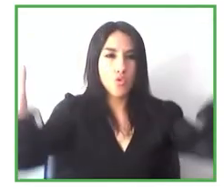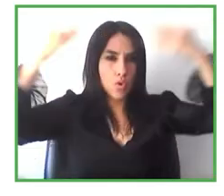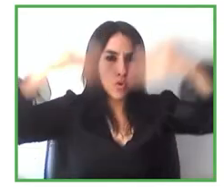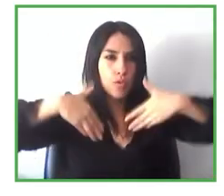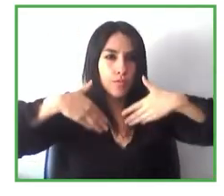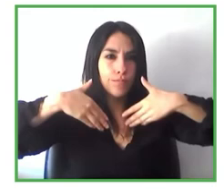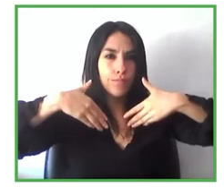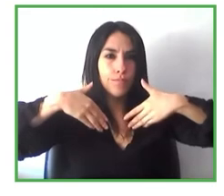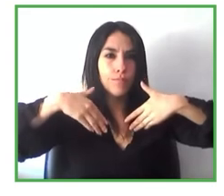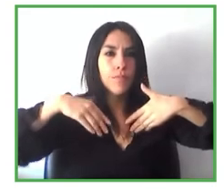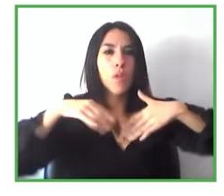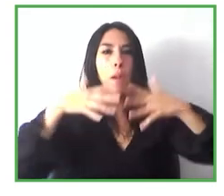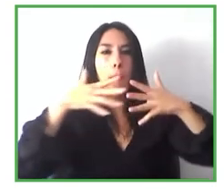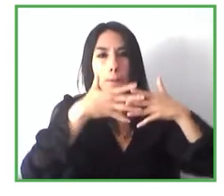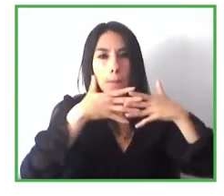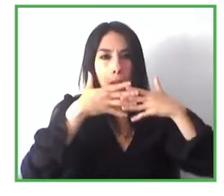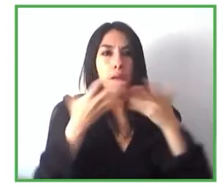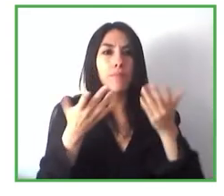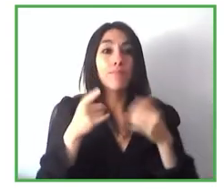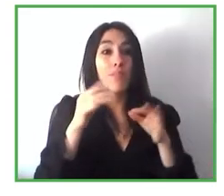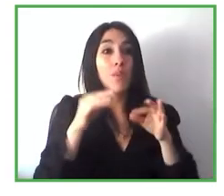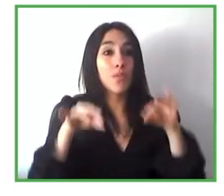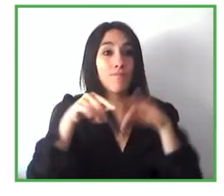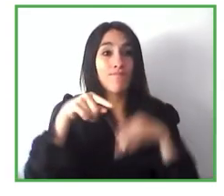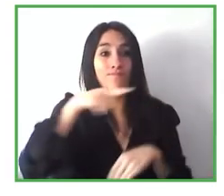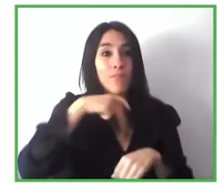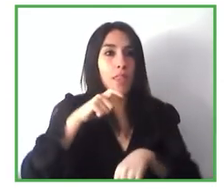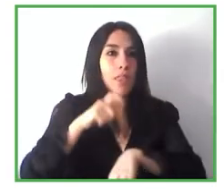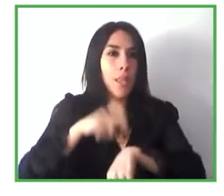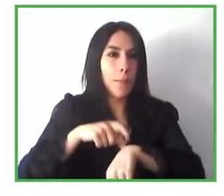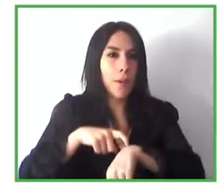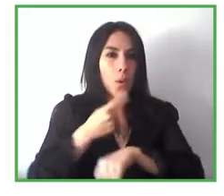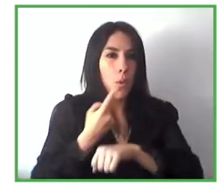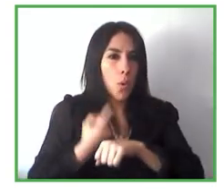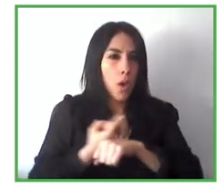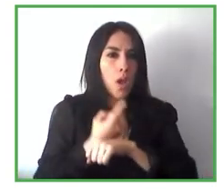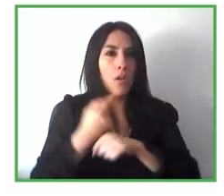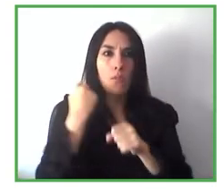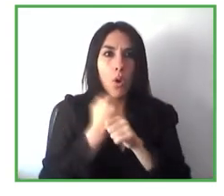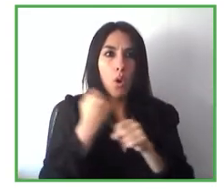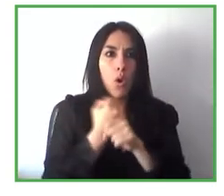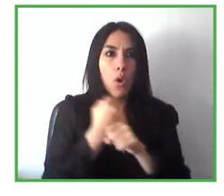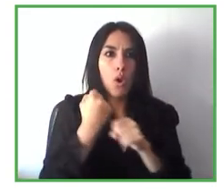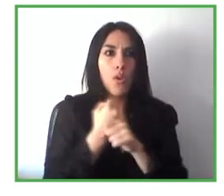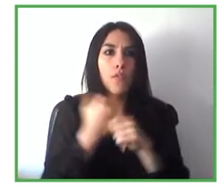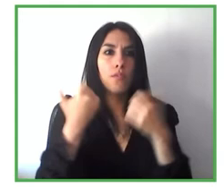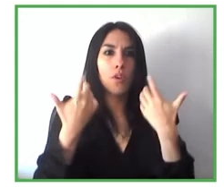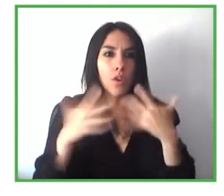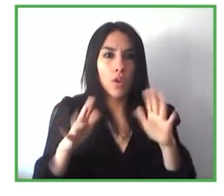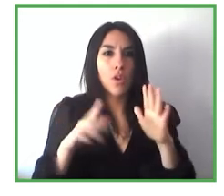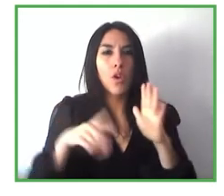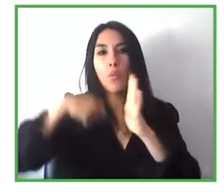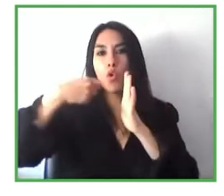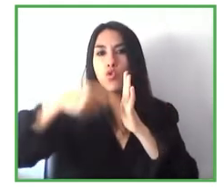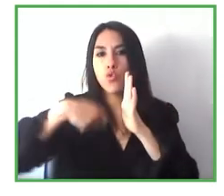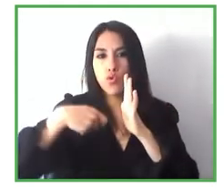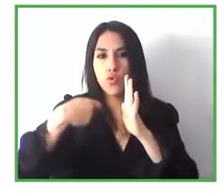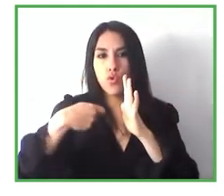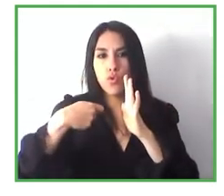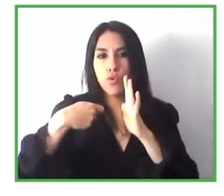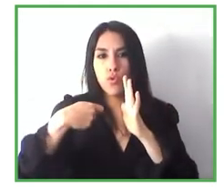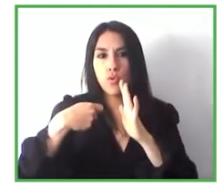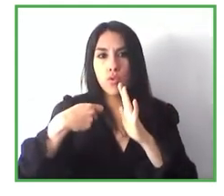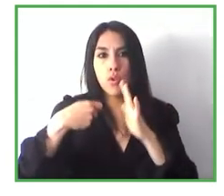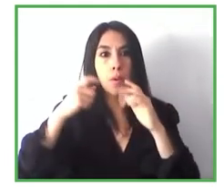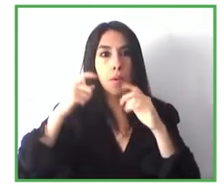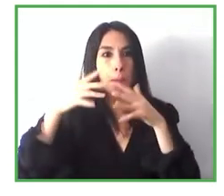Navilens ¿no? proyectos ya implantados tanto en Estados Unidos como por toda Europa y como en Japón y dentro de muy poquito